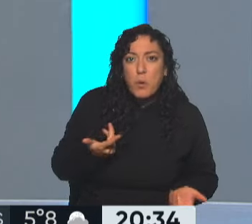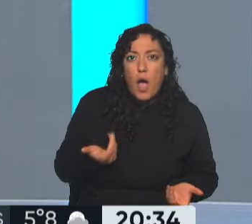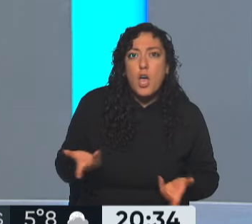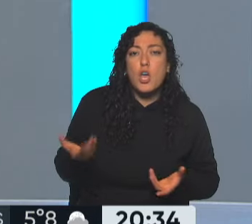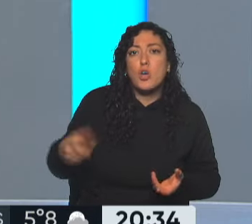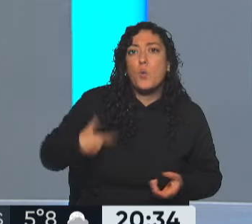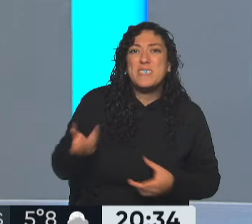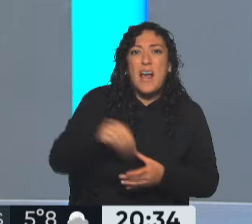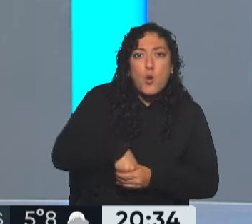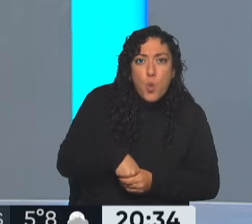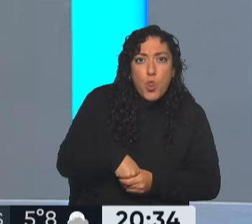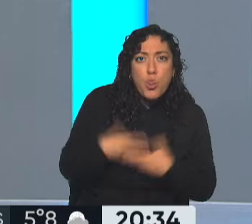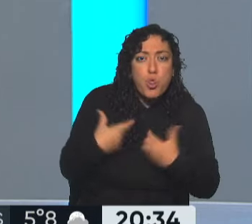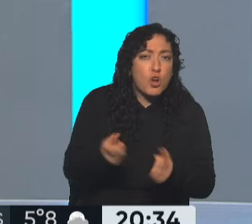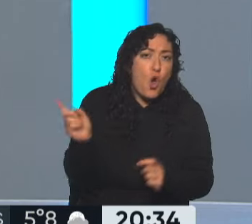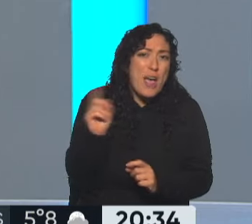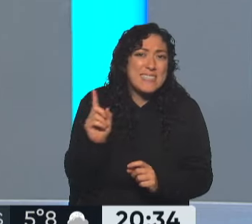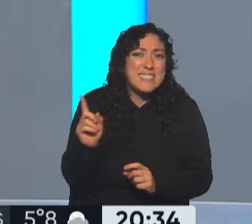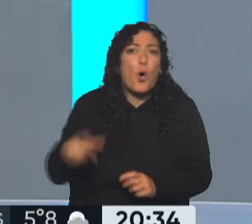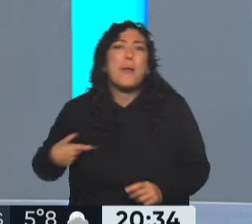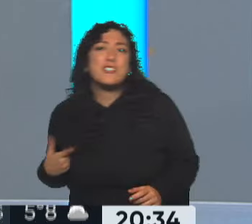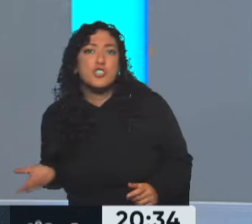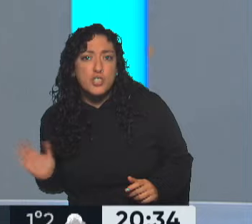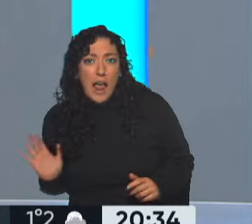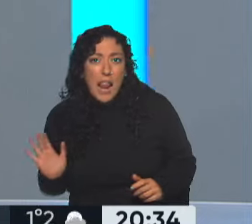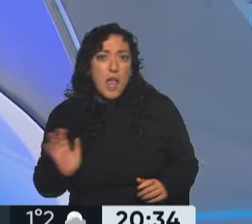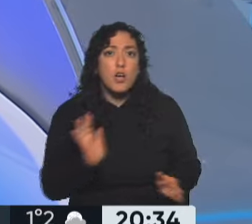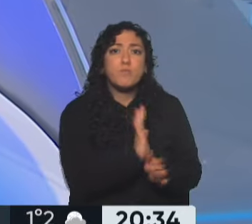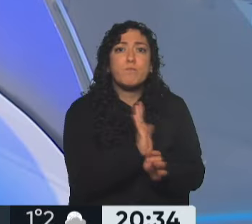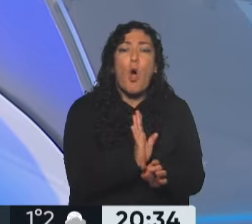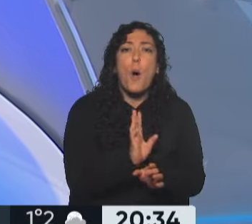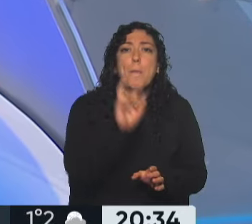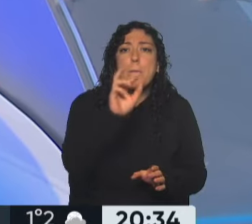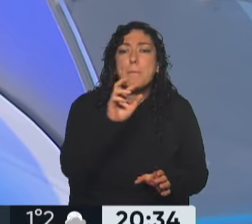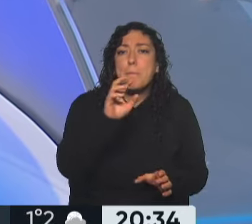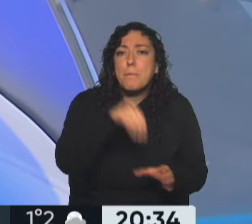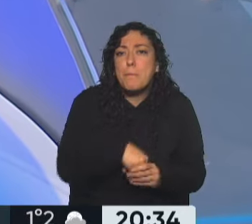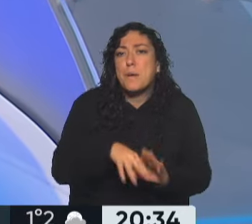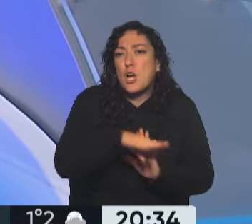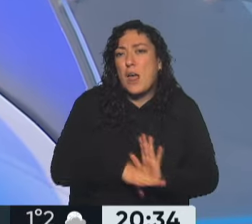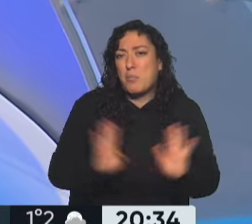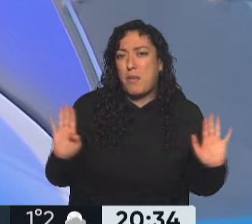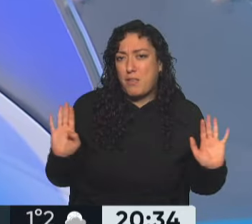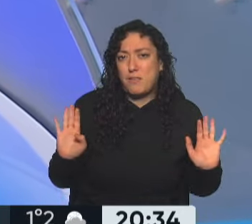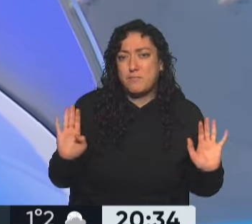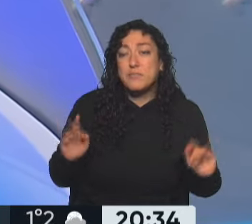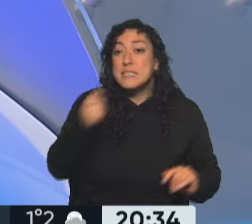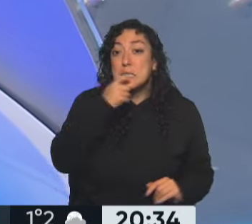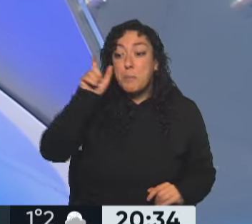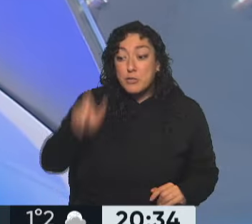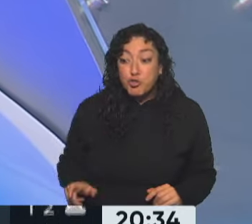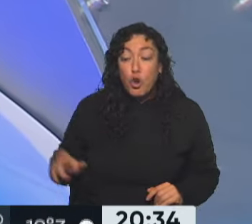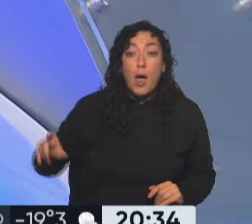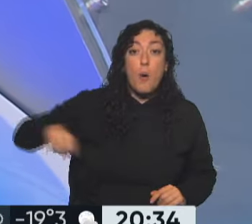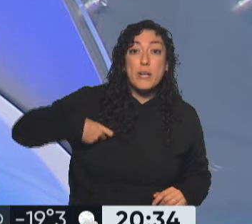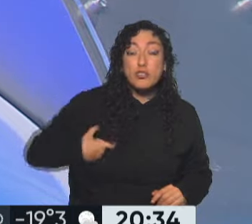es una obra social, sino un programa de salud. Claro. Así que no cubre todo lo que cubren las obras sociales. Claro. Y si la persona tiene una obra social